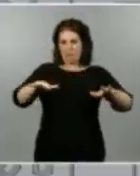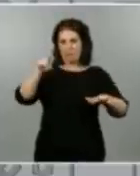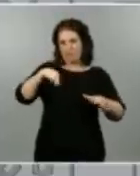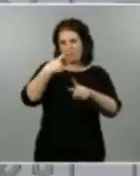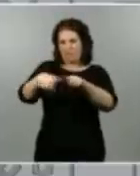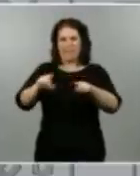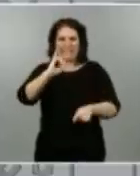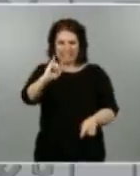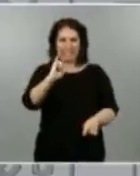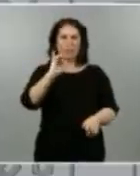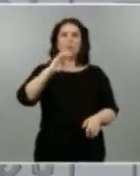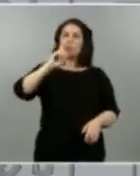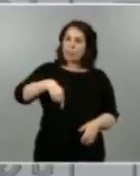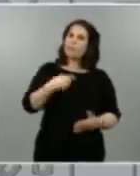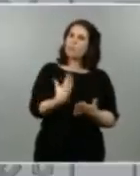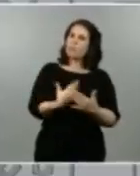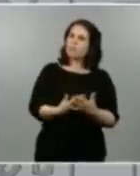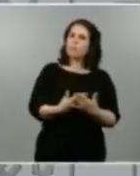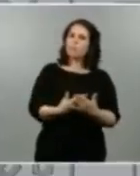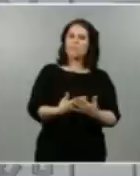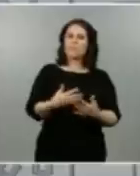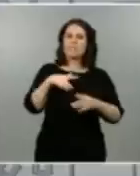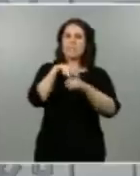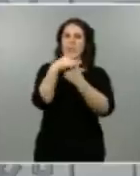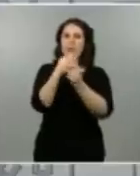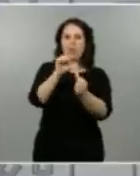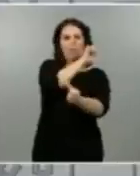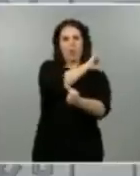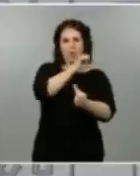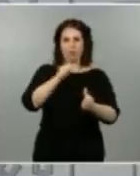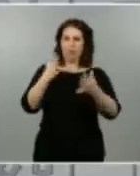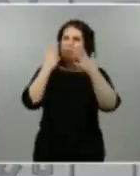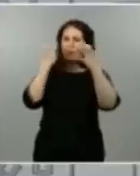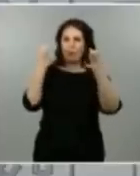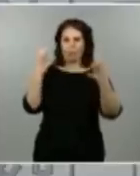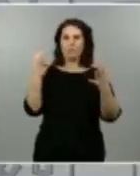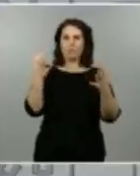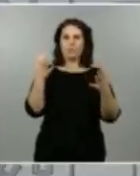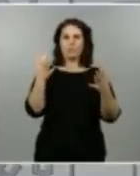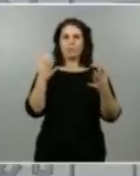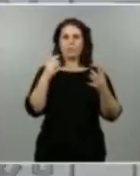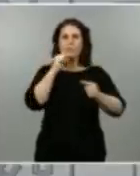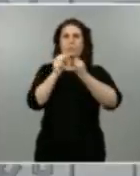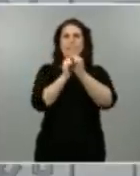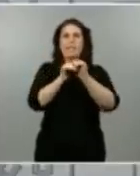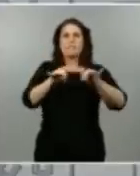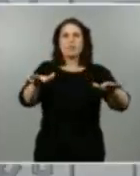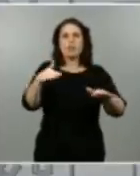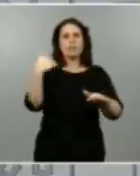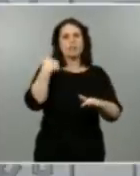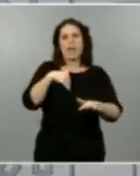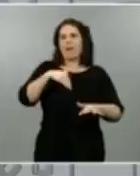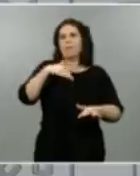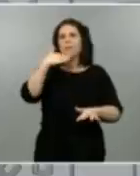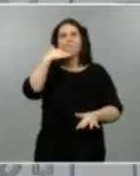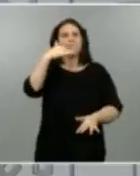la situación vivida anteriormente y, por lo tanto, la situación de transmisión residual que va quedando. Pero lo cierto es que el número